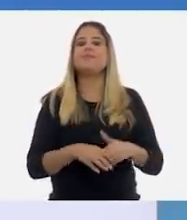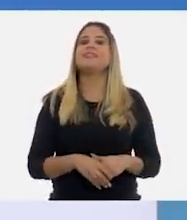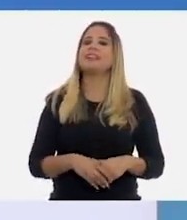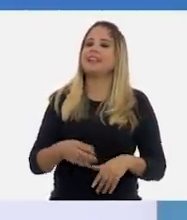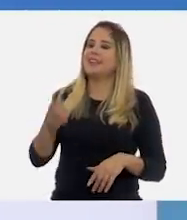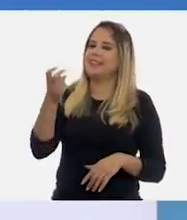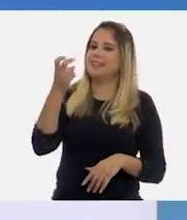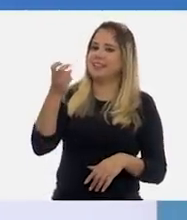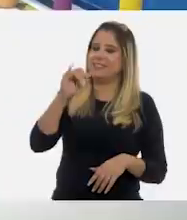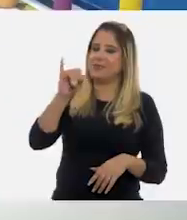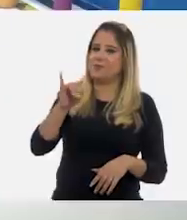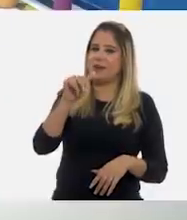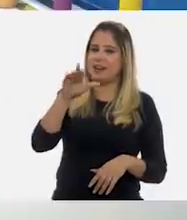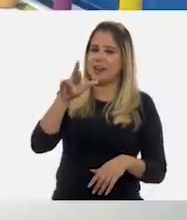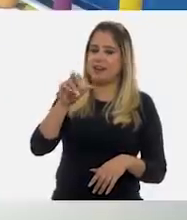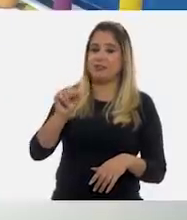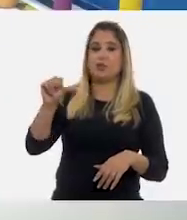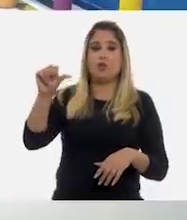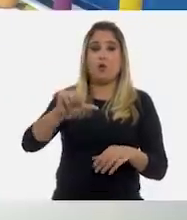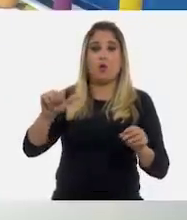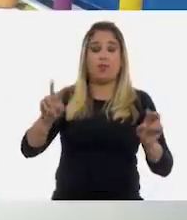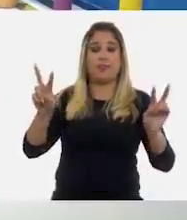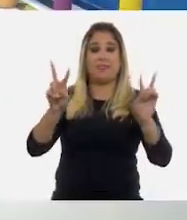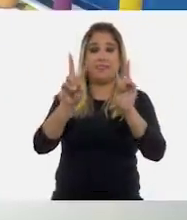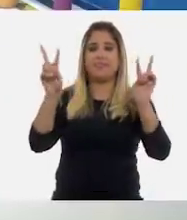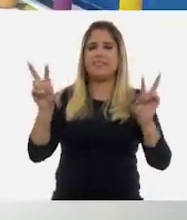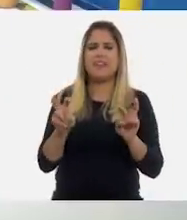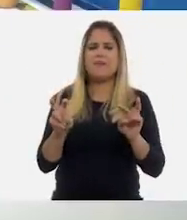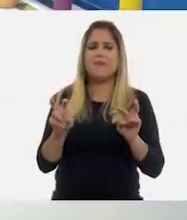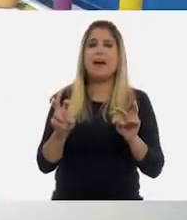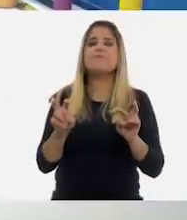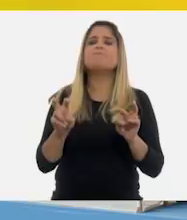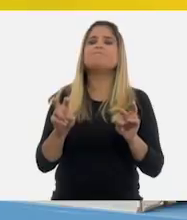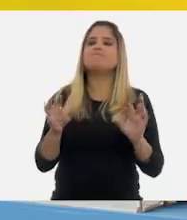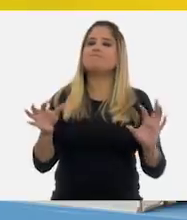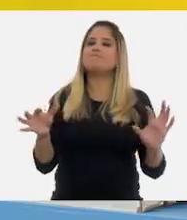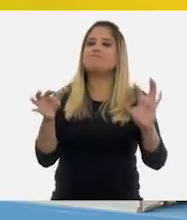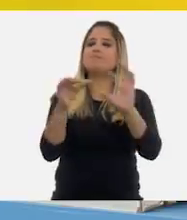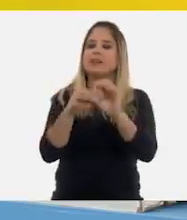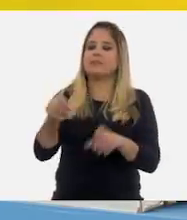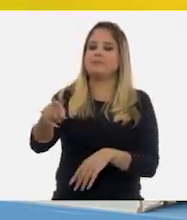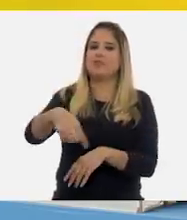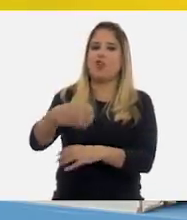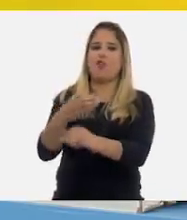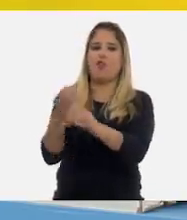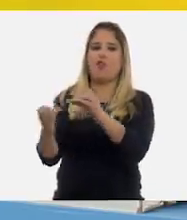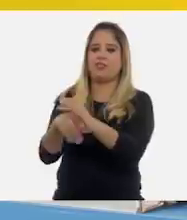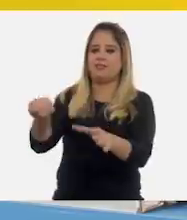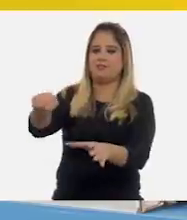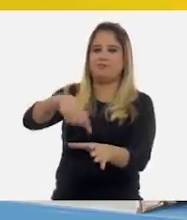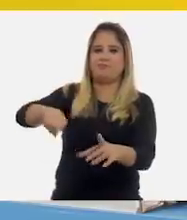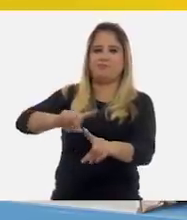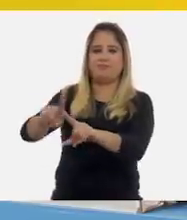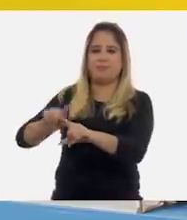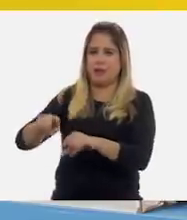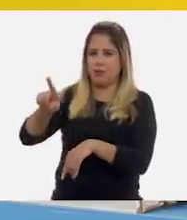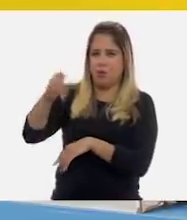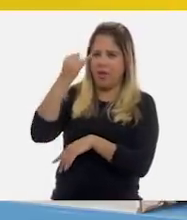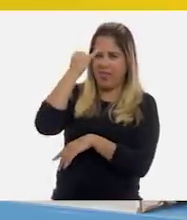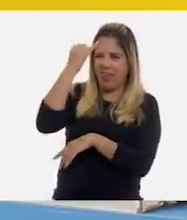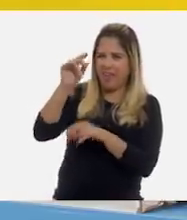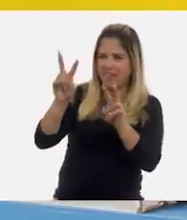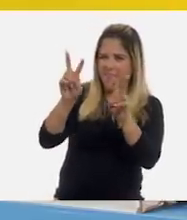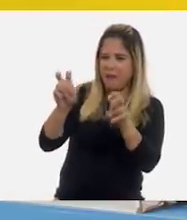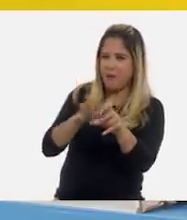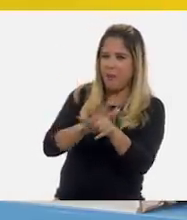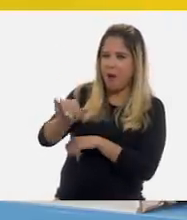es, Juan Carlos. Es que el tema del día de hoy tiene que ver con estos productos. ¿Tienes alguna idea de qué tema